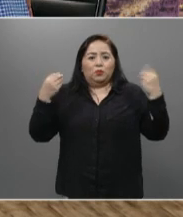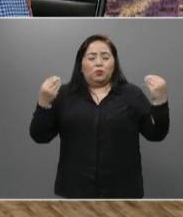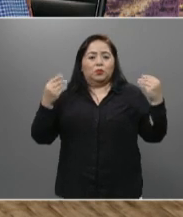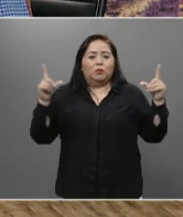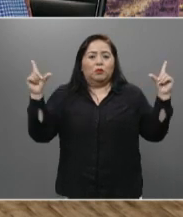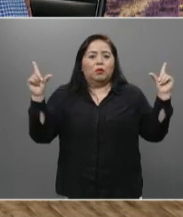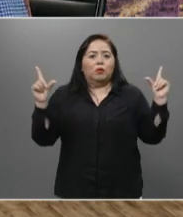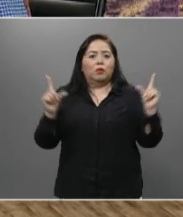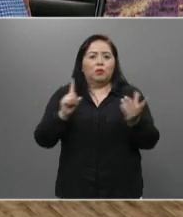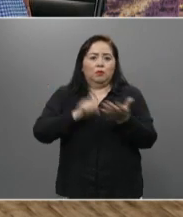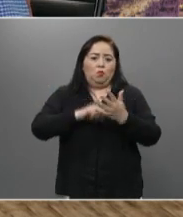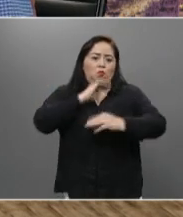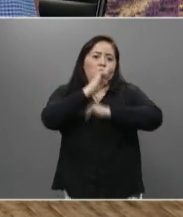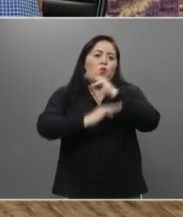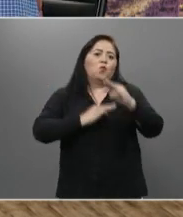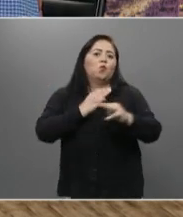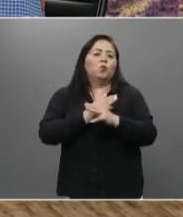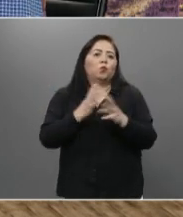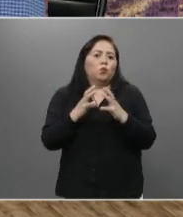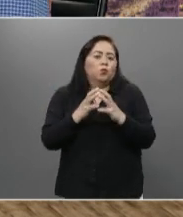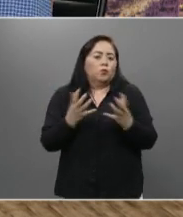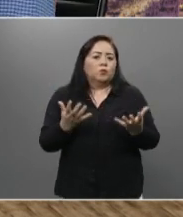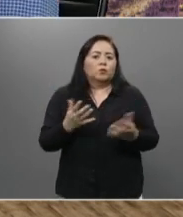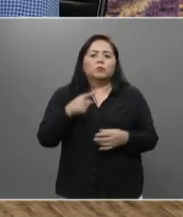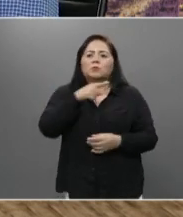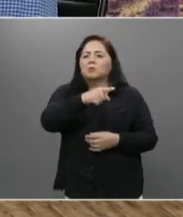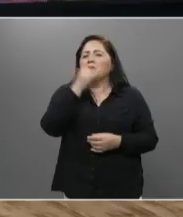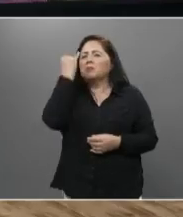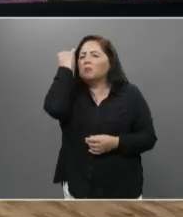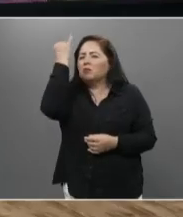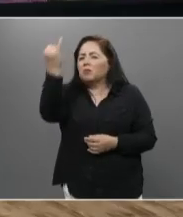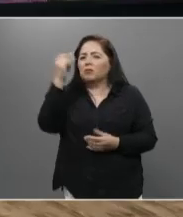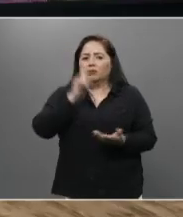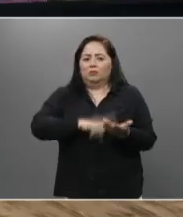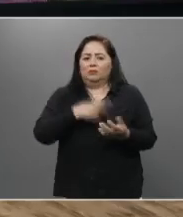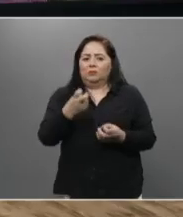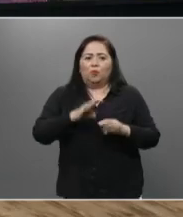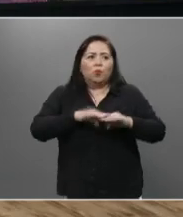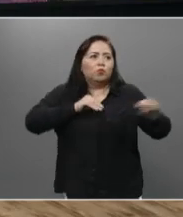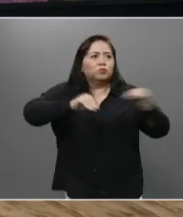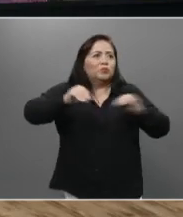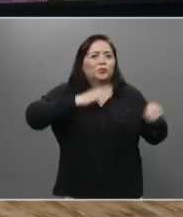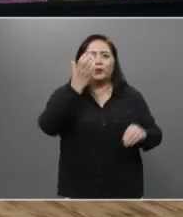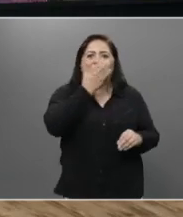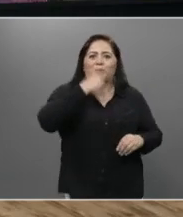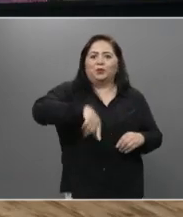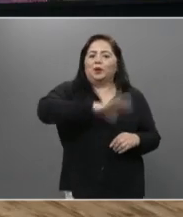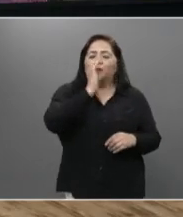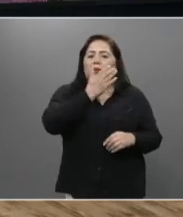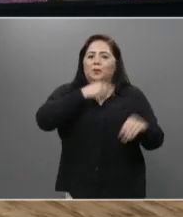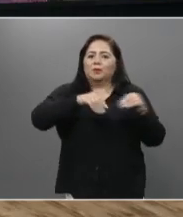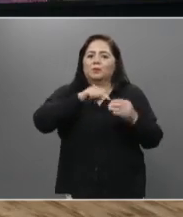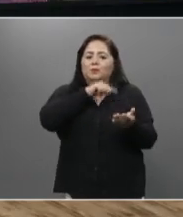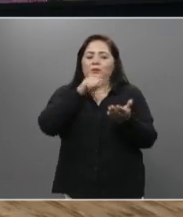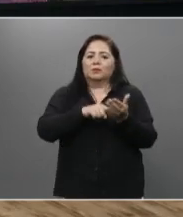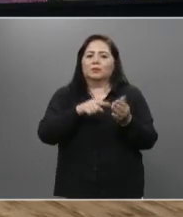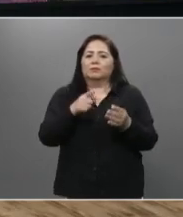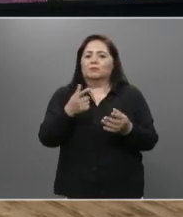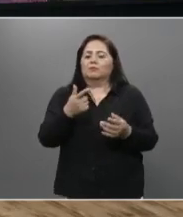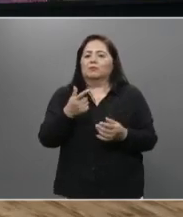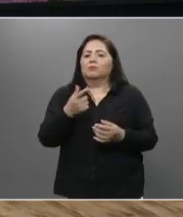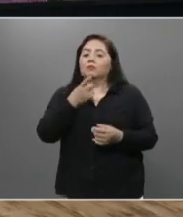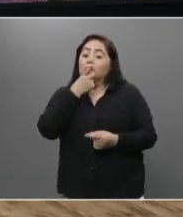del planeta. Imagínate tú de qué tamaño es esta movilización. Dice un despacho de